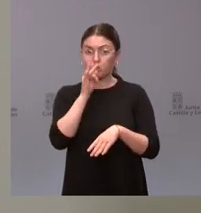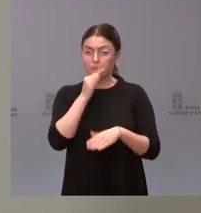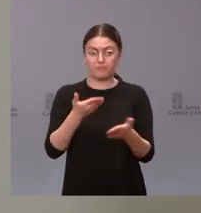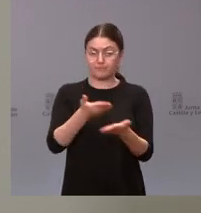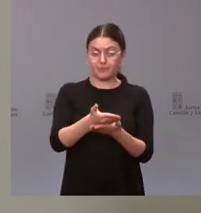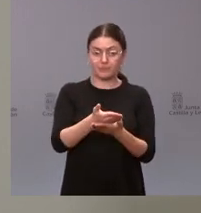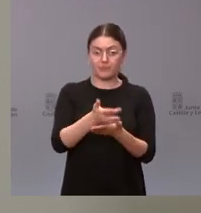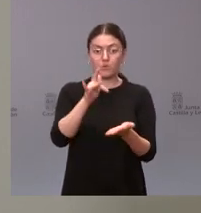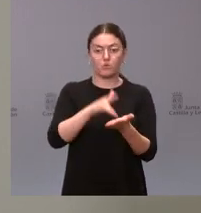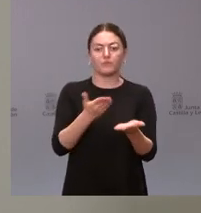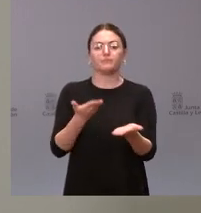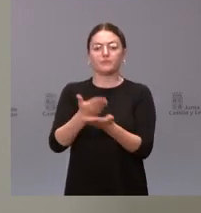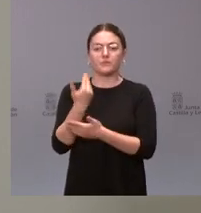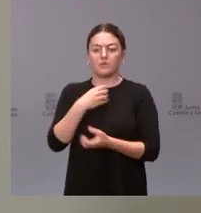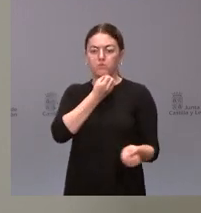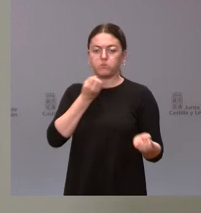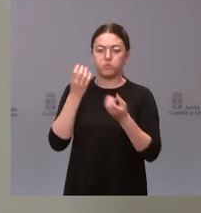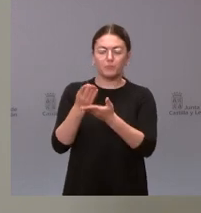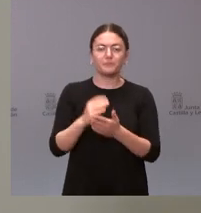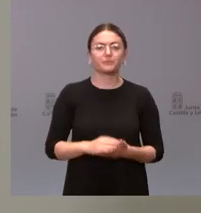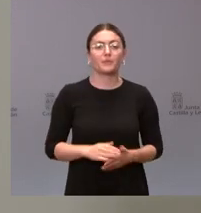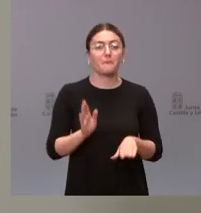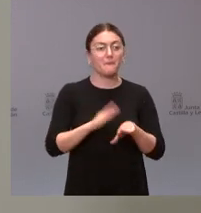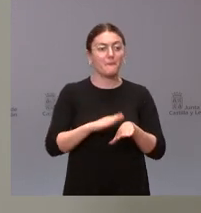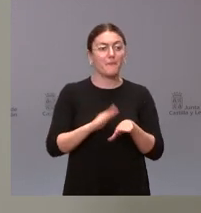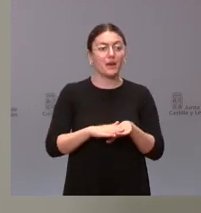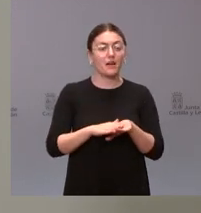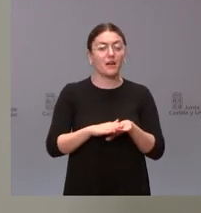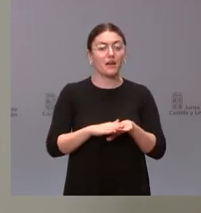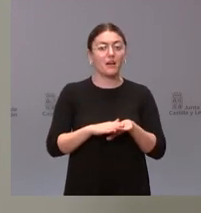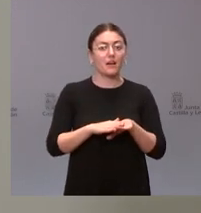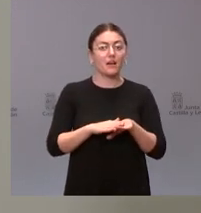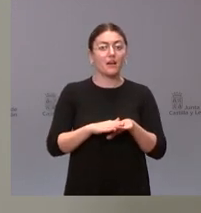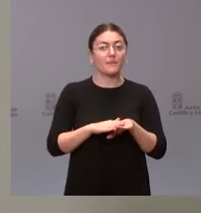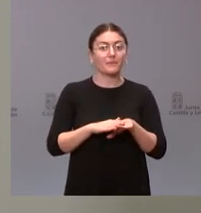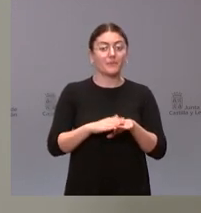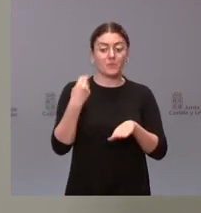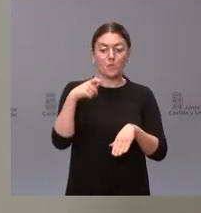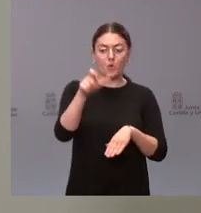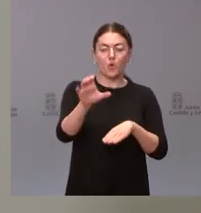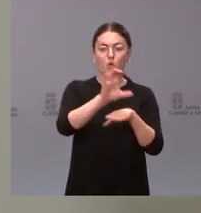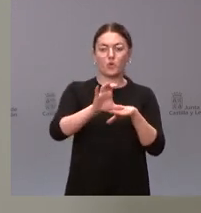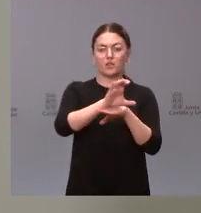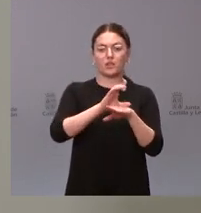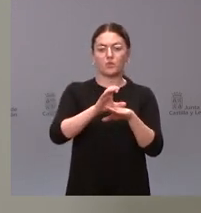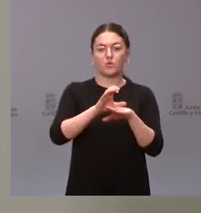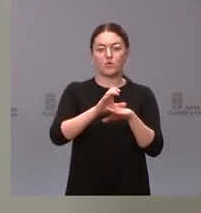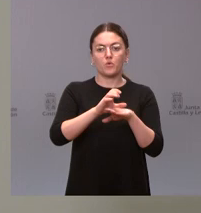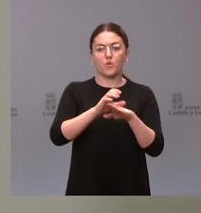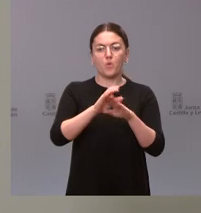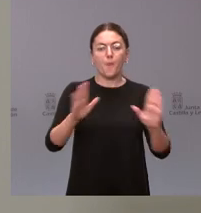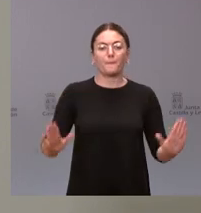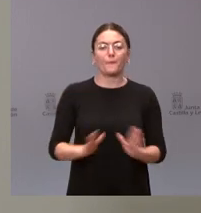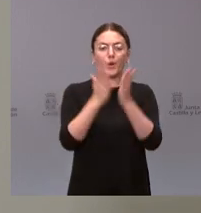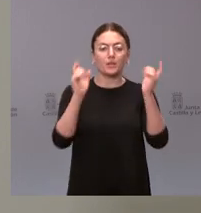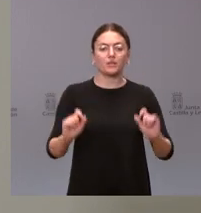lugar para evitar cualquier vacío en esa responsabilidad el consejero comunicará y publicará en el boletín la correspondiente acumulación de